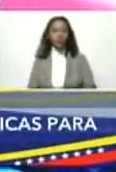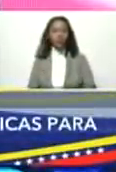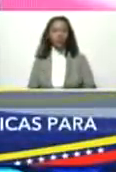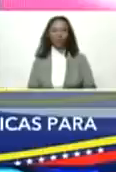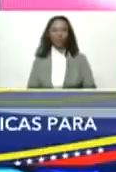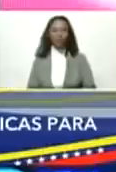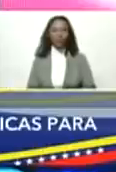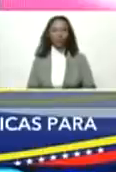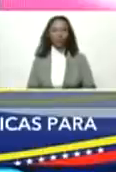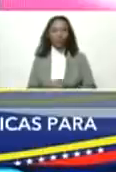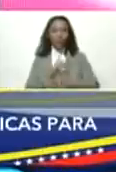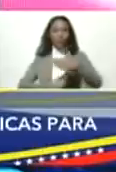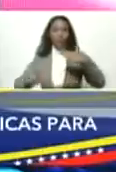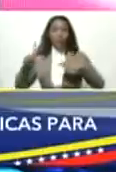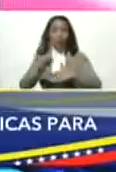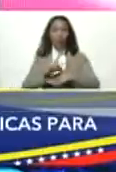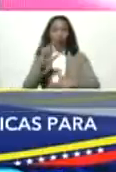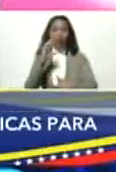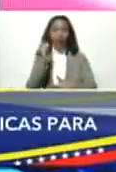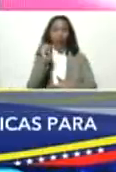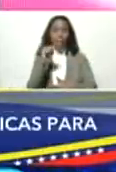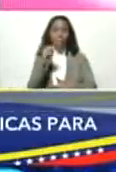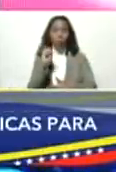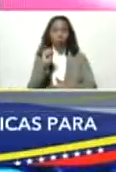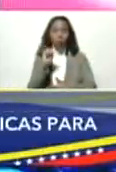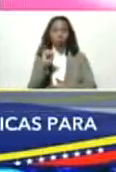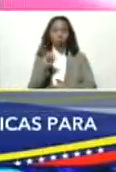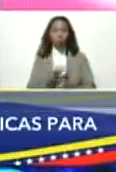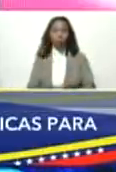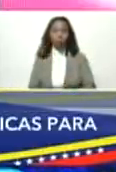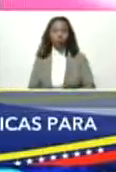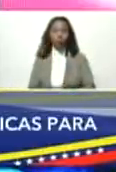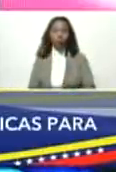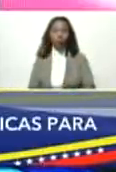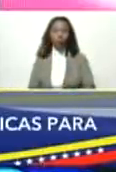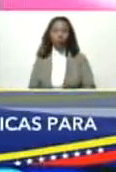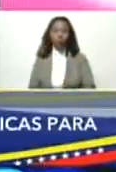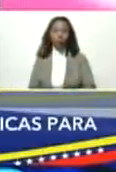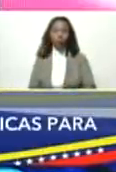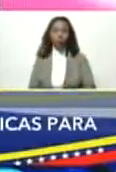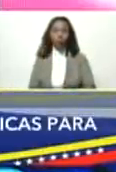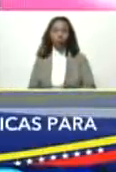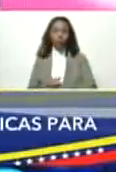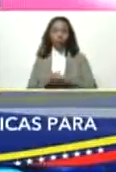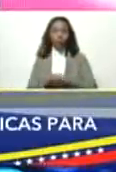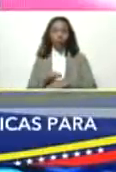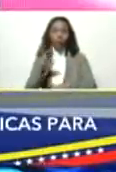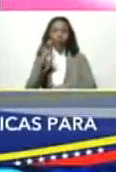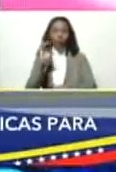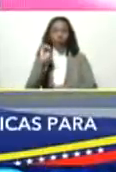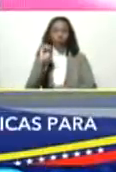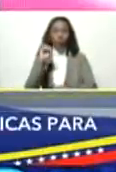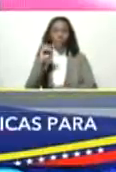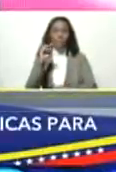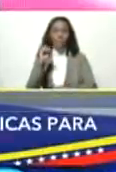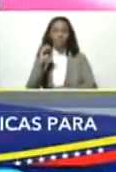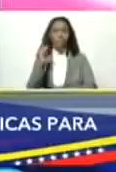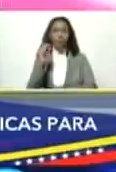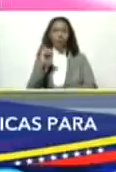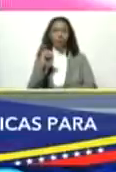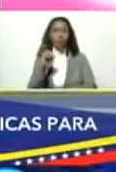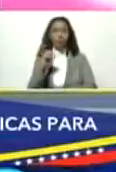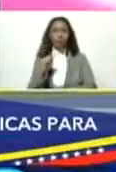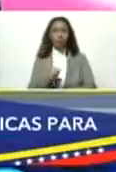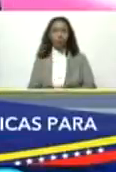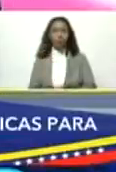el licenciado Ramón Maniglia Román Román o Ramón Román